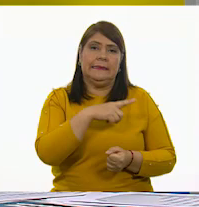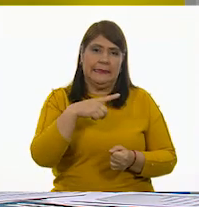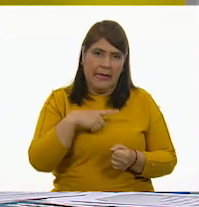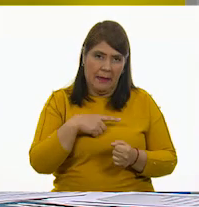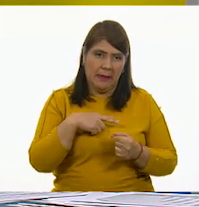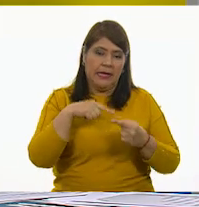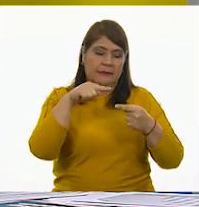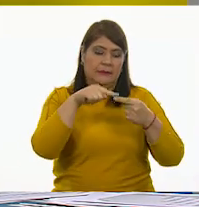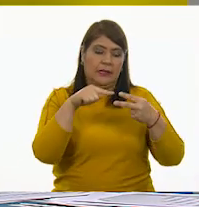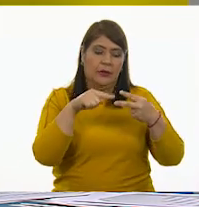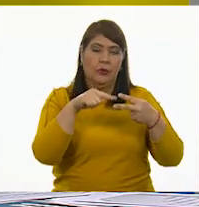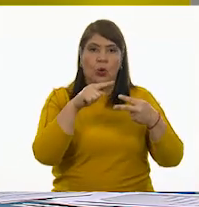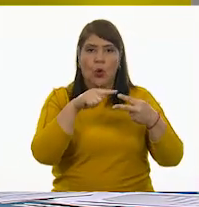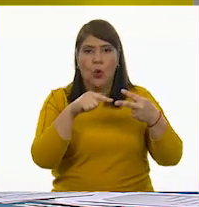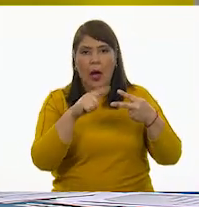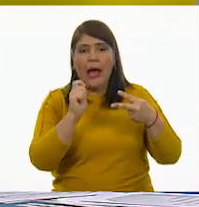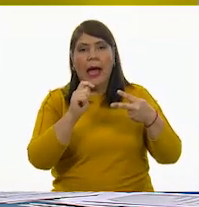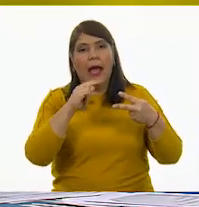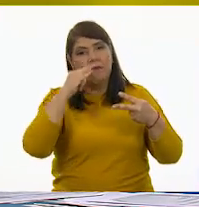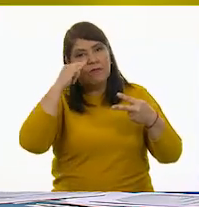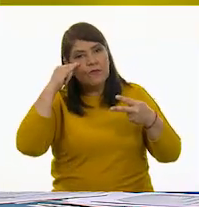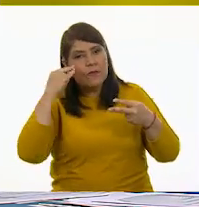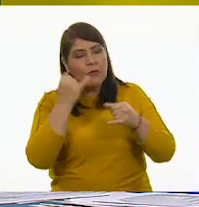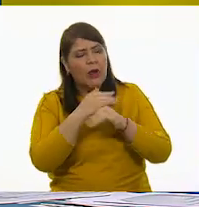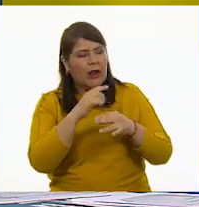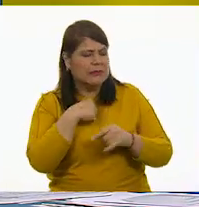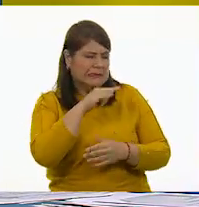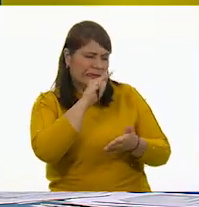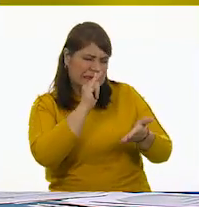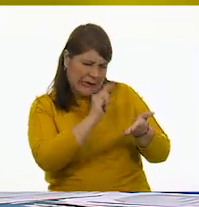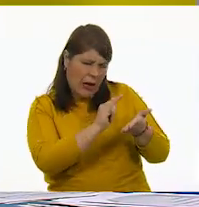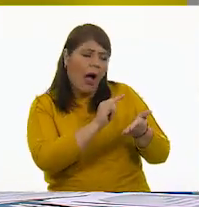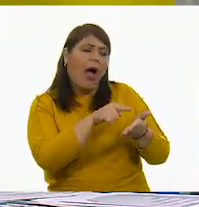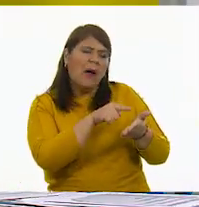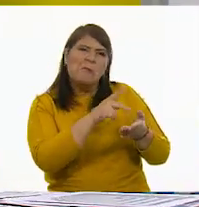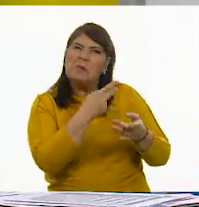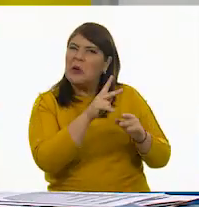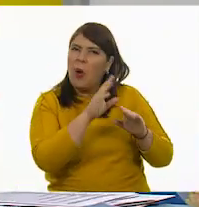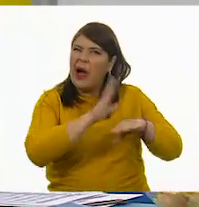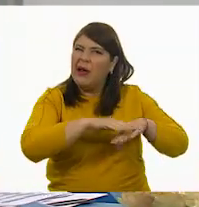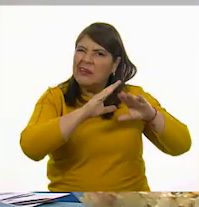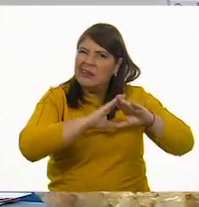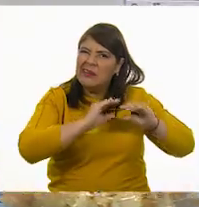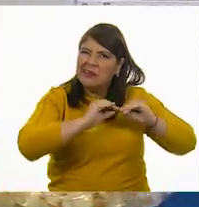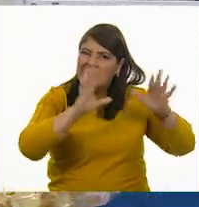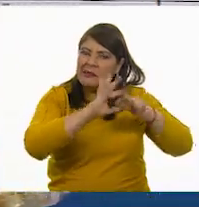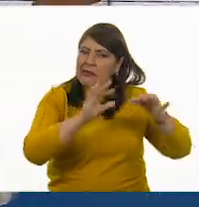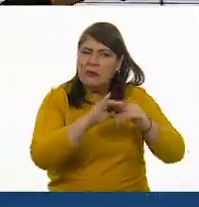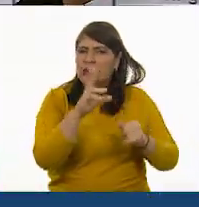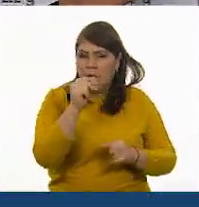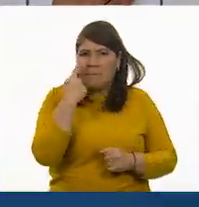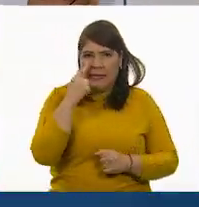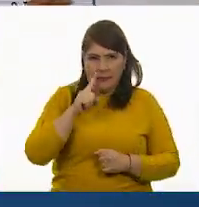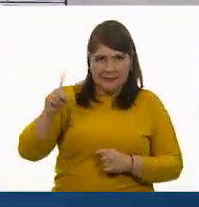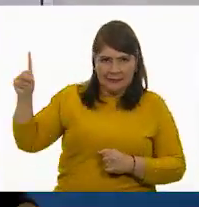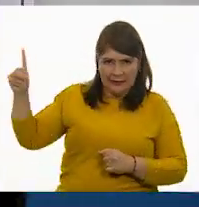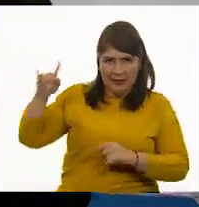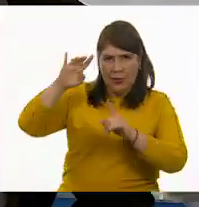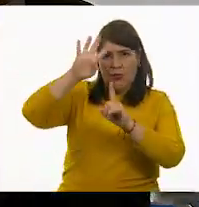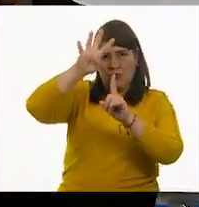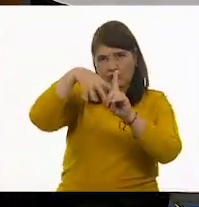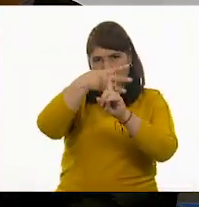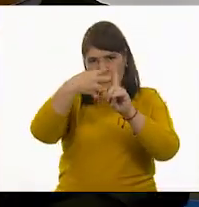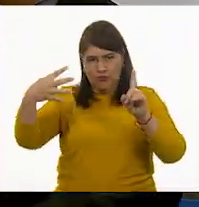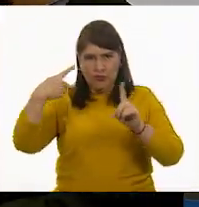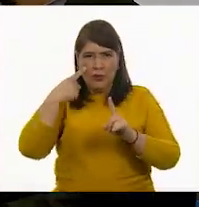implícito. Lo sepamos interpretar. Me gustaría que viéramos esta tabla nutrimental, que es la que viene